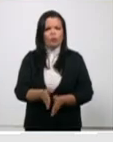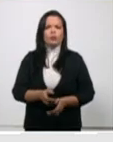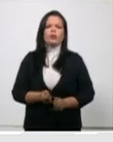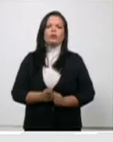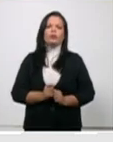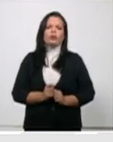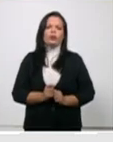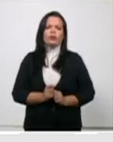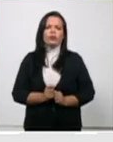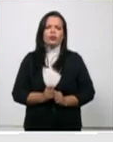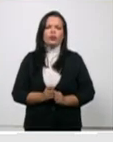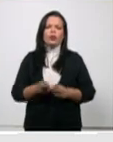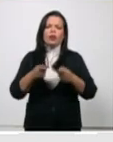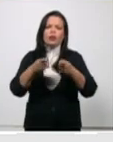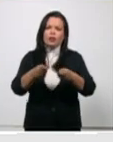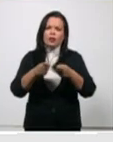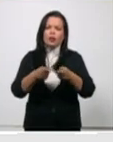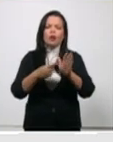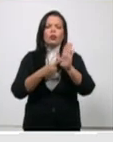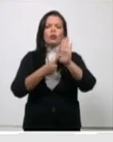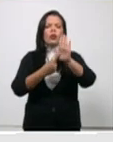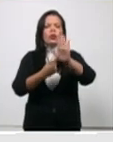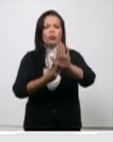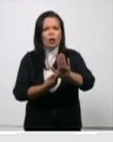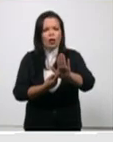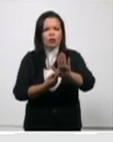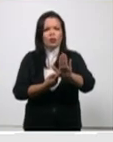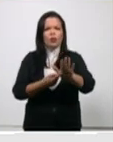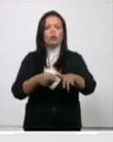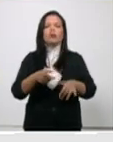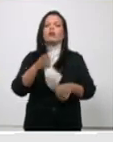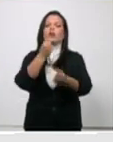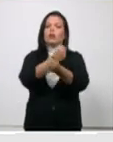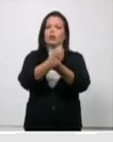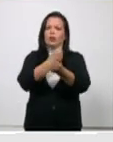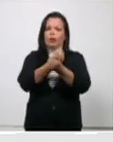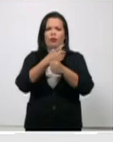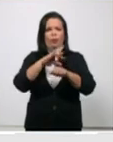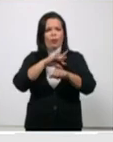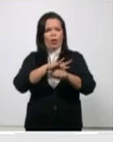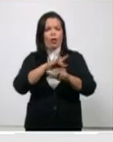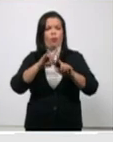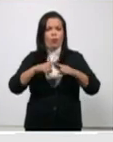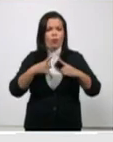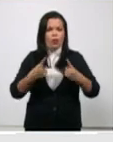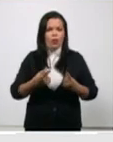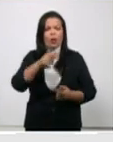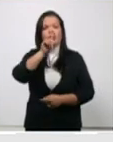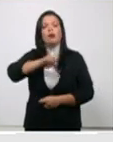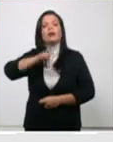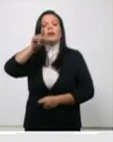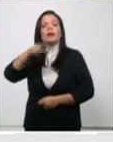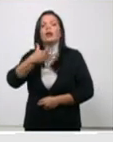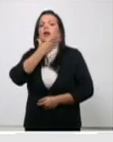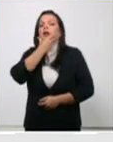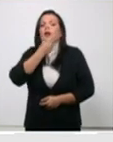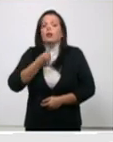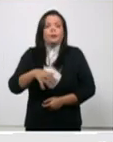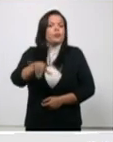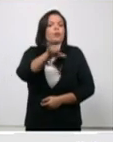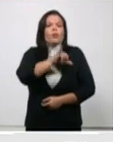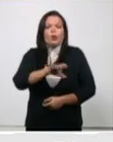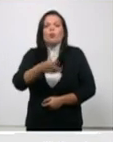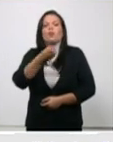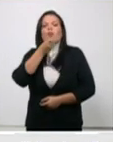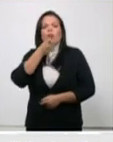los riesgos que tiene esta enfermedad incluso en personas jóvenes fíjense en